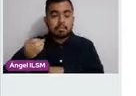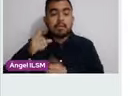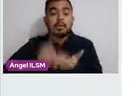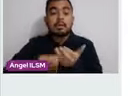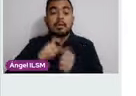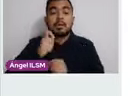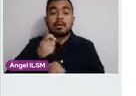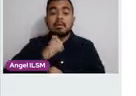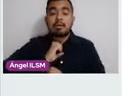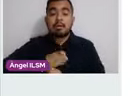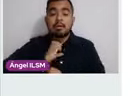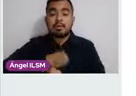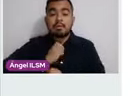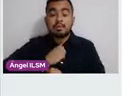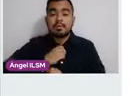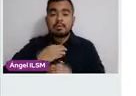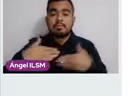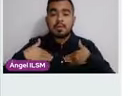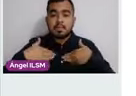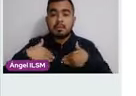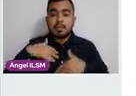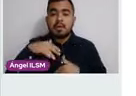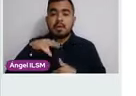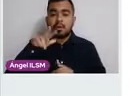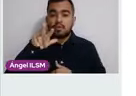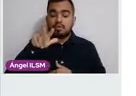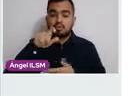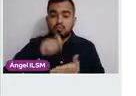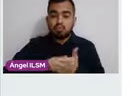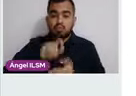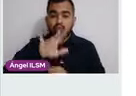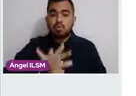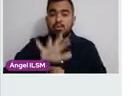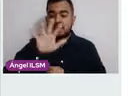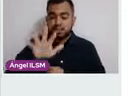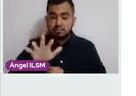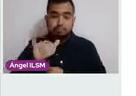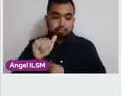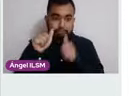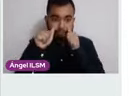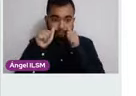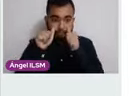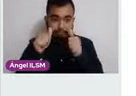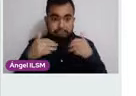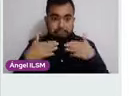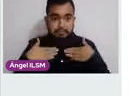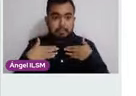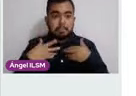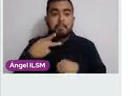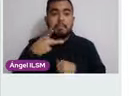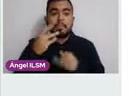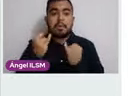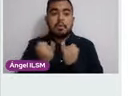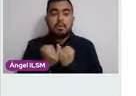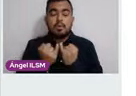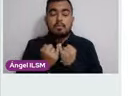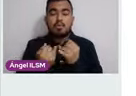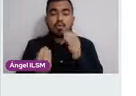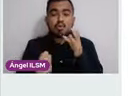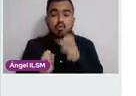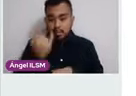.55. Esto, bueno, llama la atención, pero también por la implementación de nuevas estrategias.